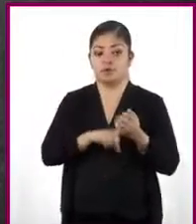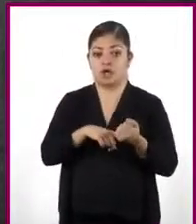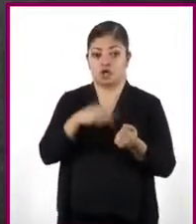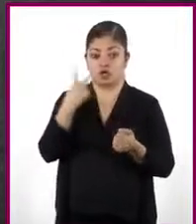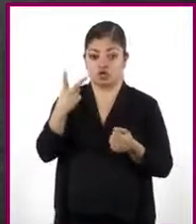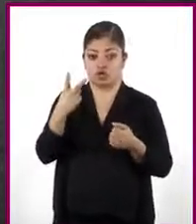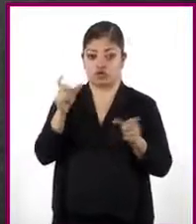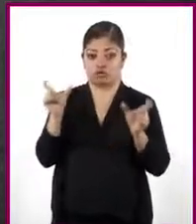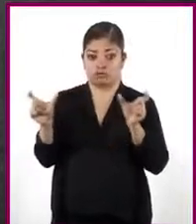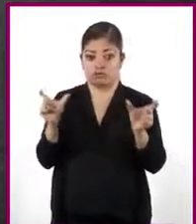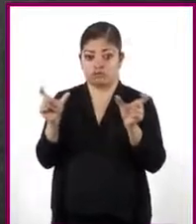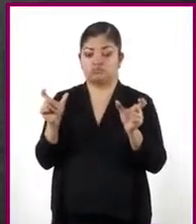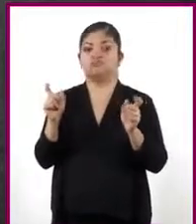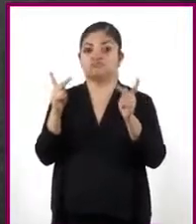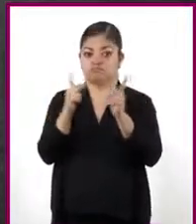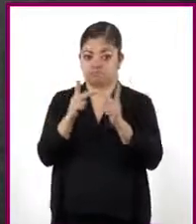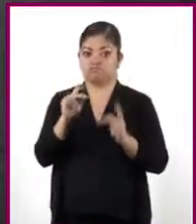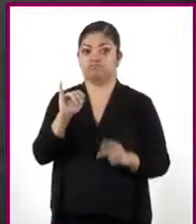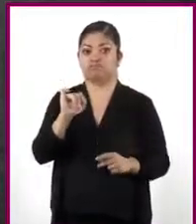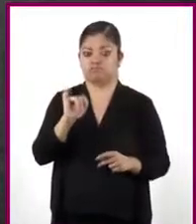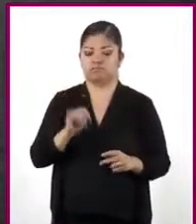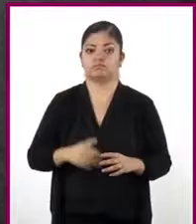expresiones son equivalentes.